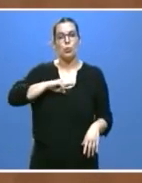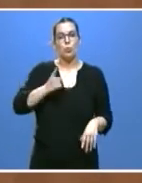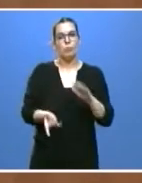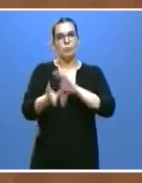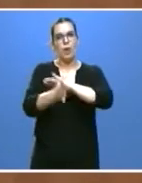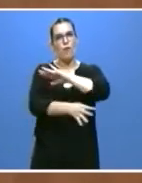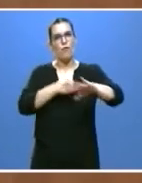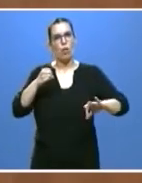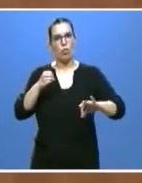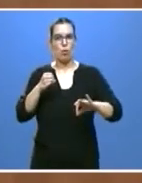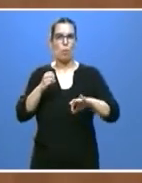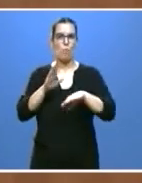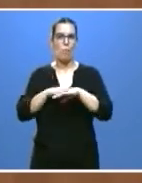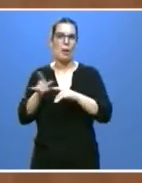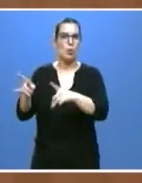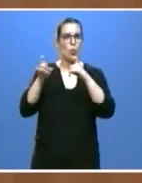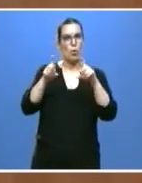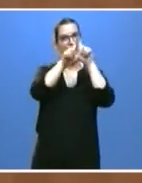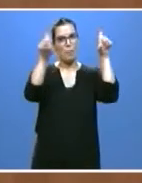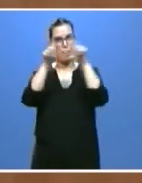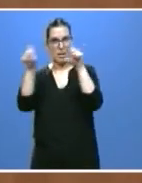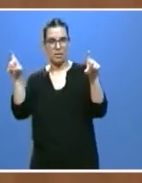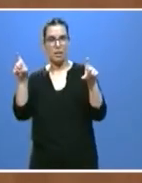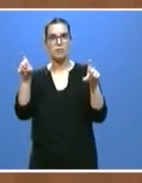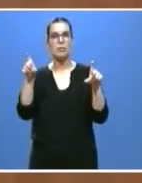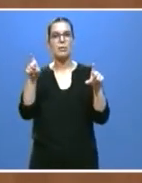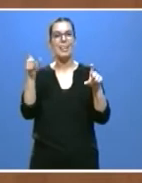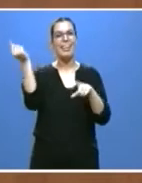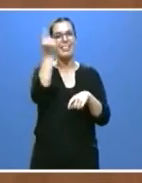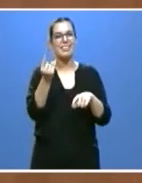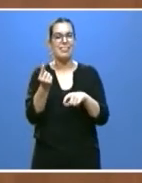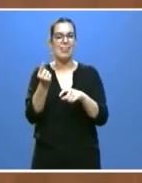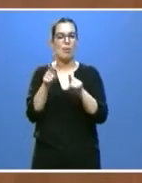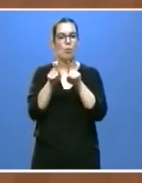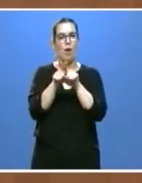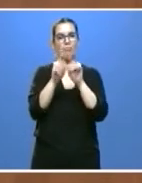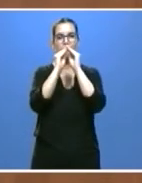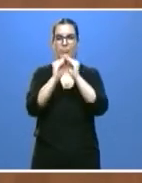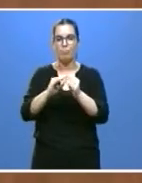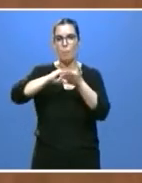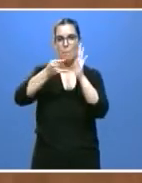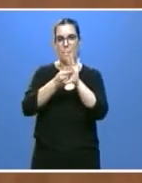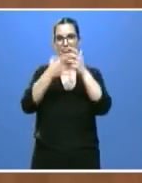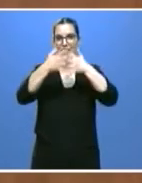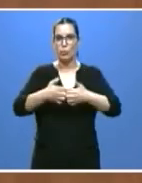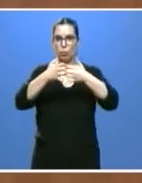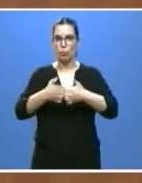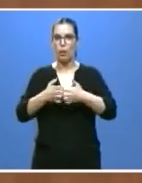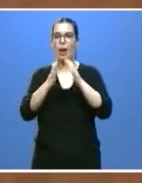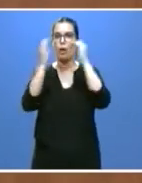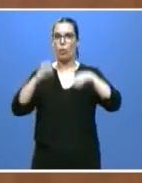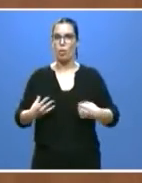de recuperación de empresas y diseñaremos un nuevo plan de promoción industrial en el marco del diálogo social.